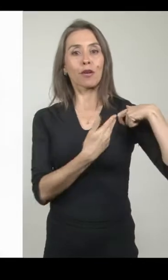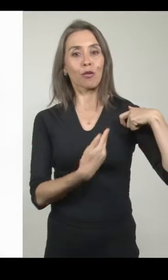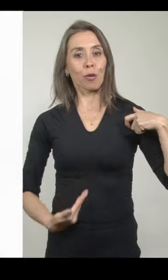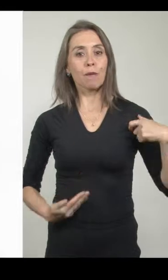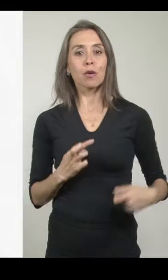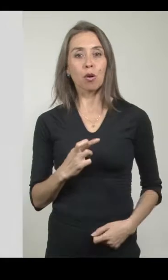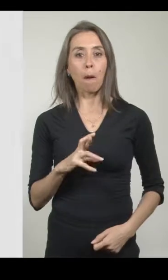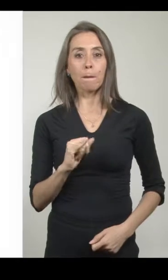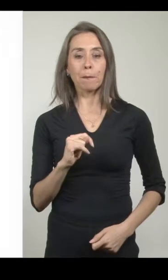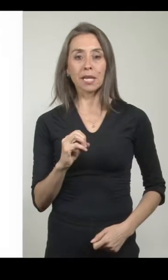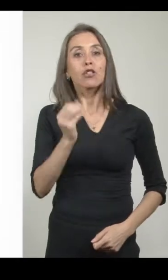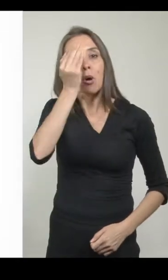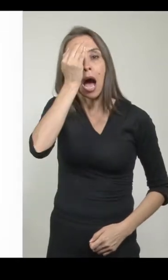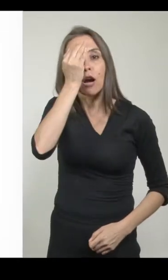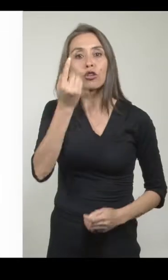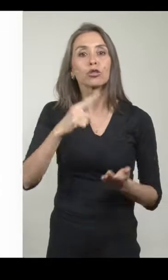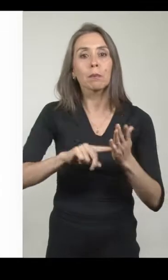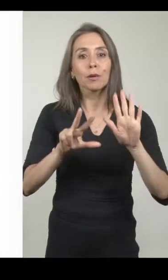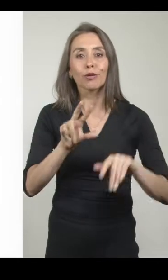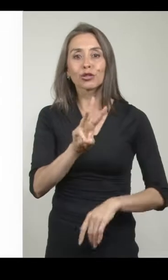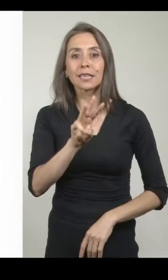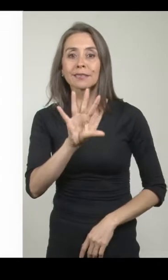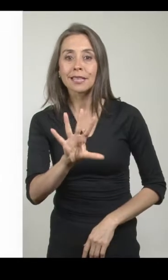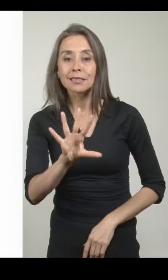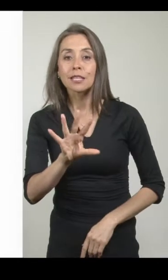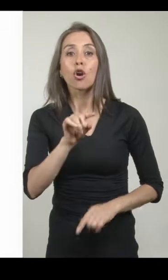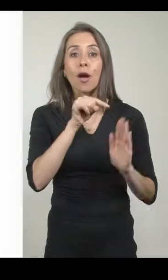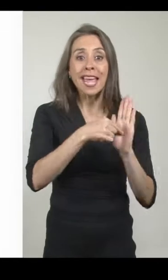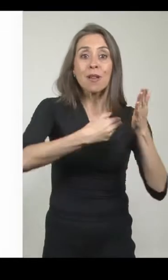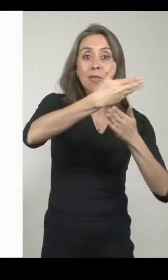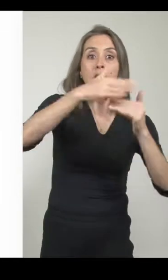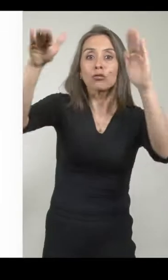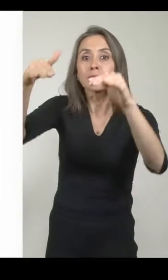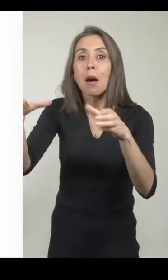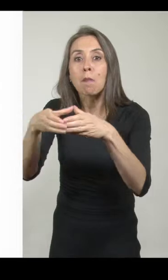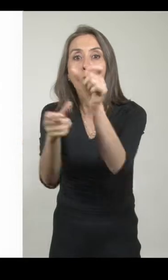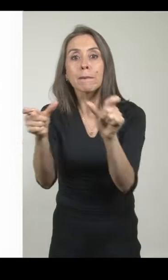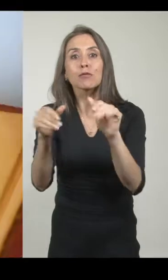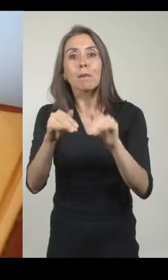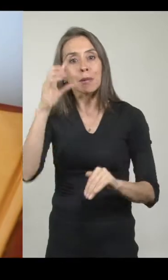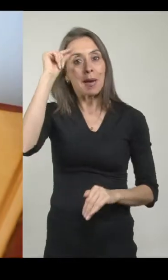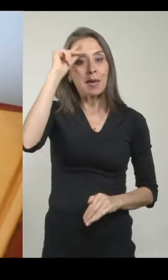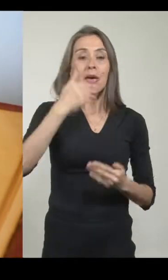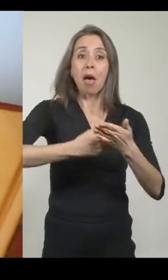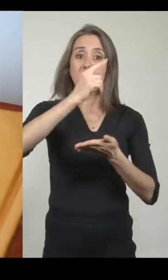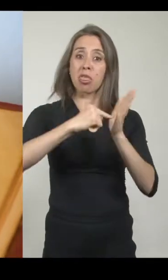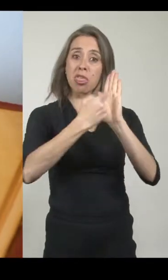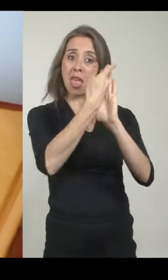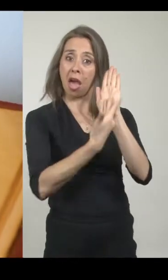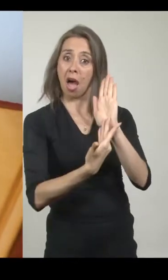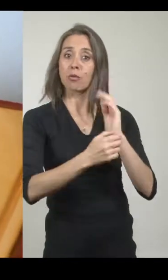José Joaquín Prieto, en agosto de 1835, fue el elemento aglutinante de esta tendencia. Sus páginas eran